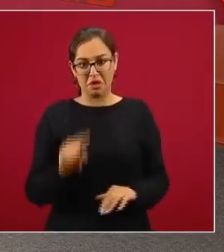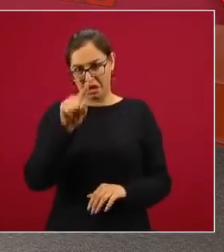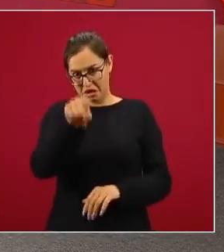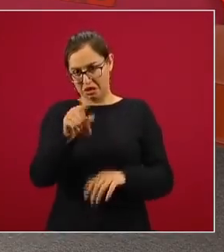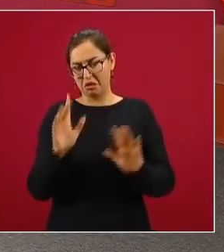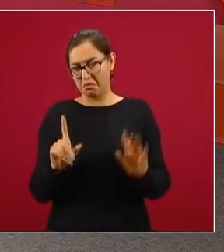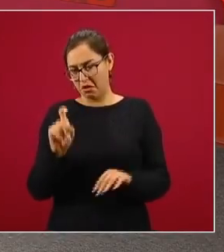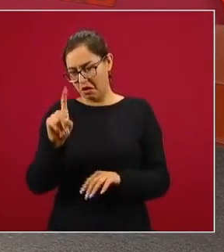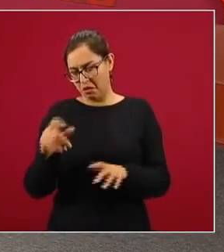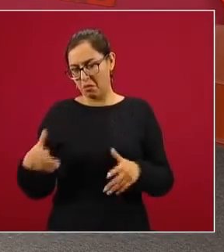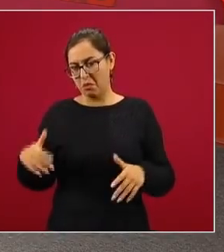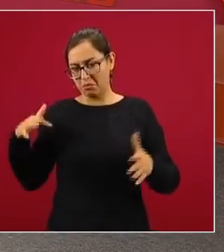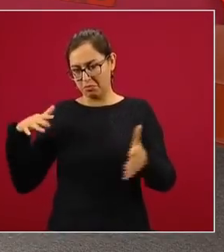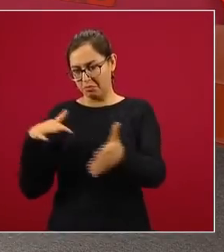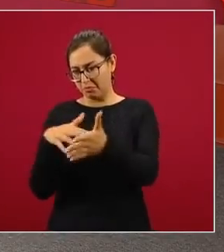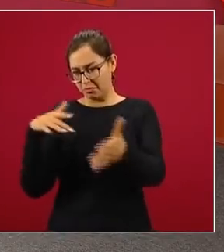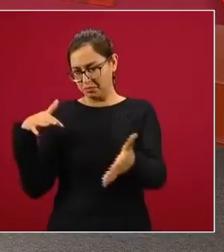presa,